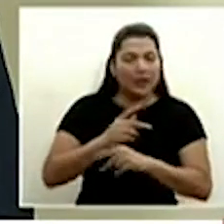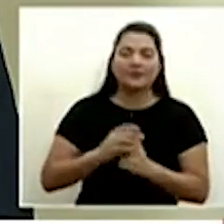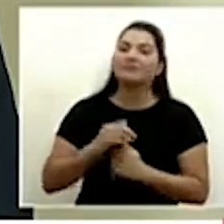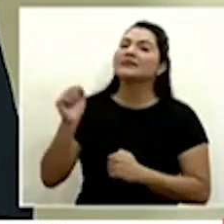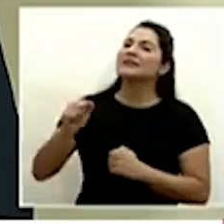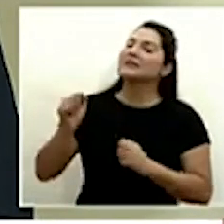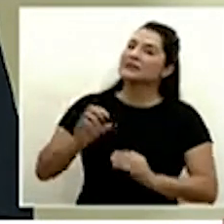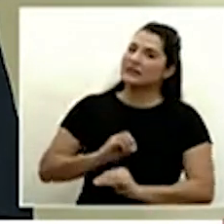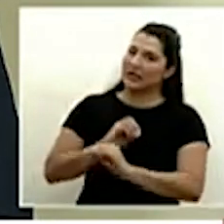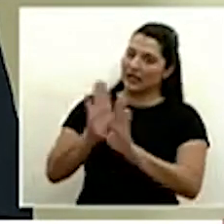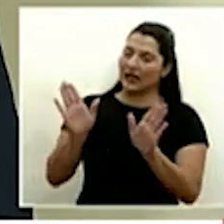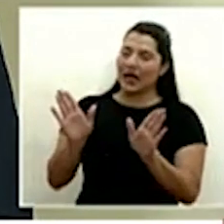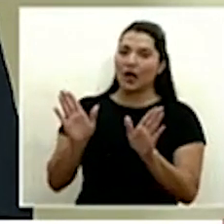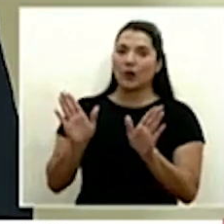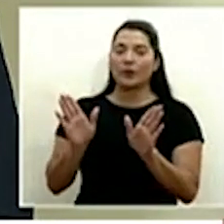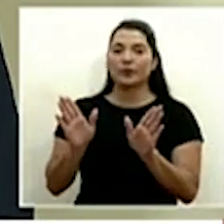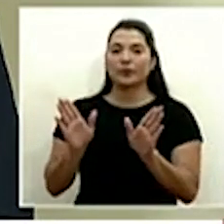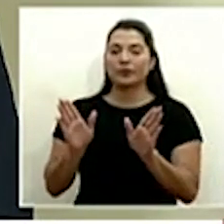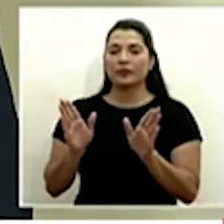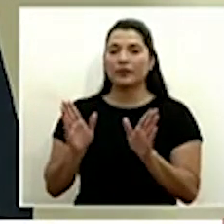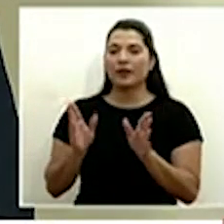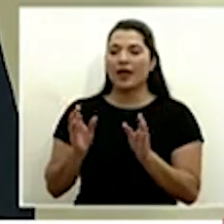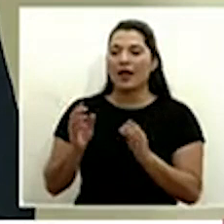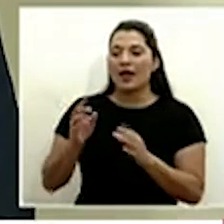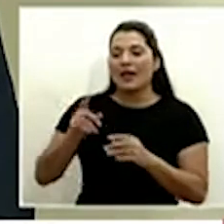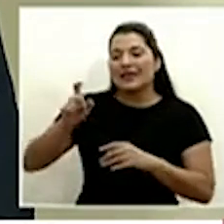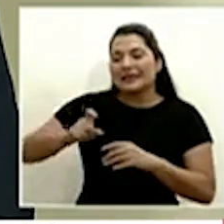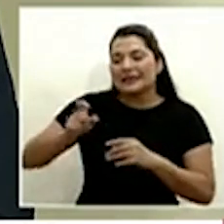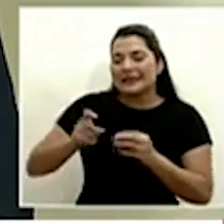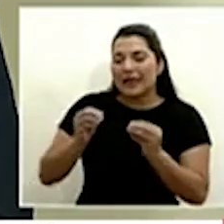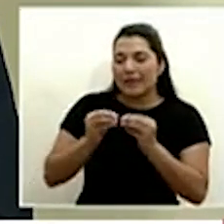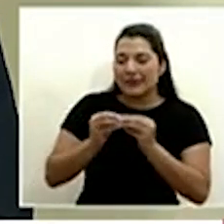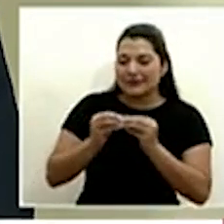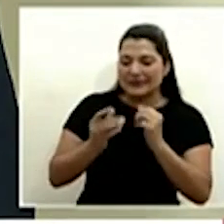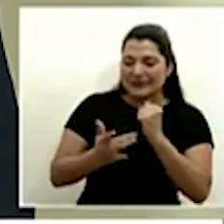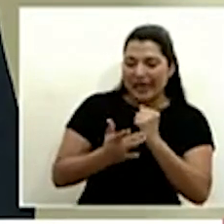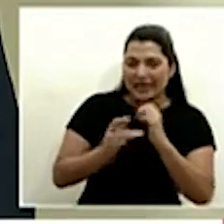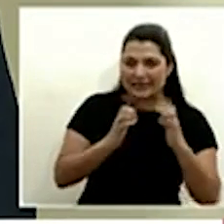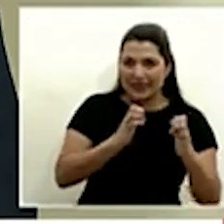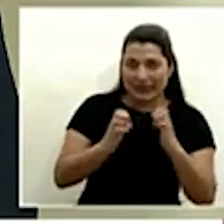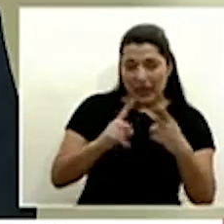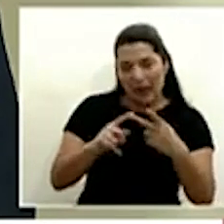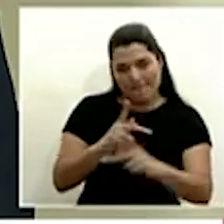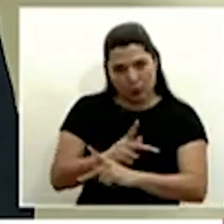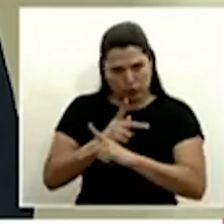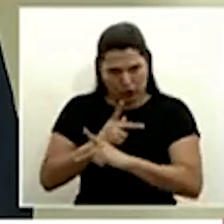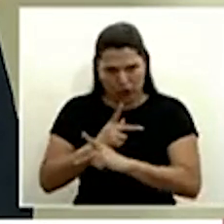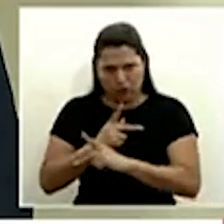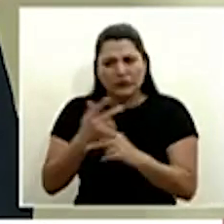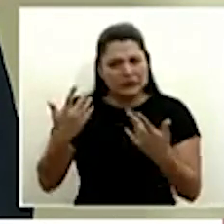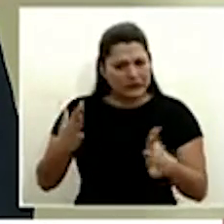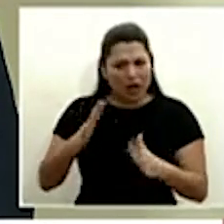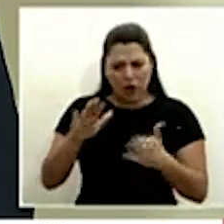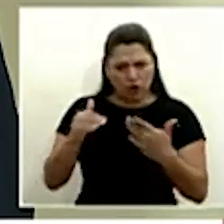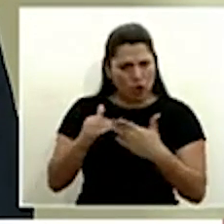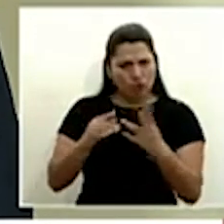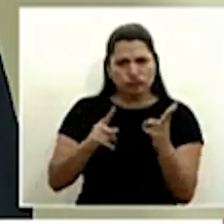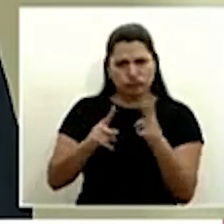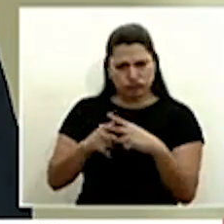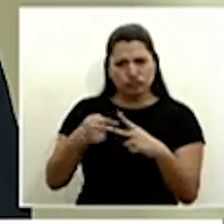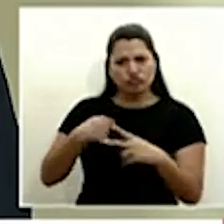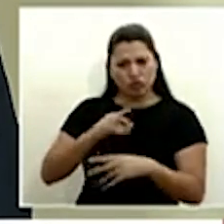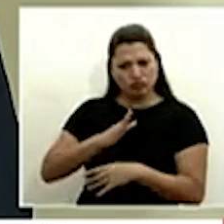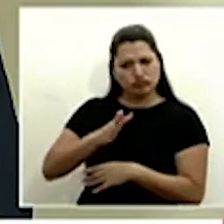que ver con mucho más bueno con estrategia y protección que todos la aplicamos como digo yo ya he ido varias veces y bueno mantengo el